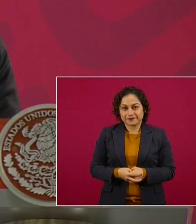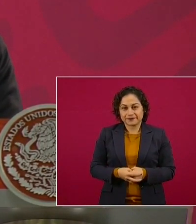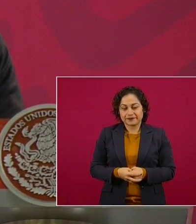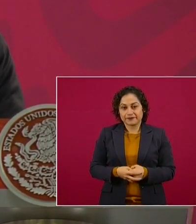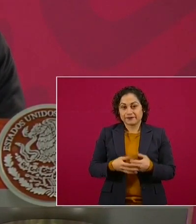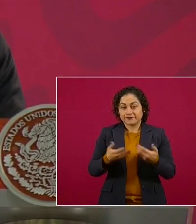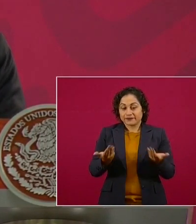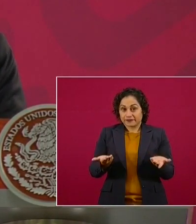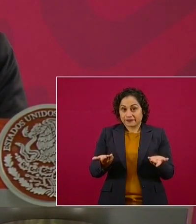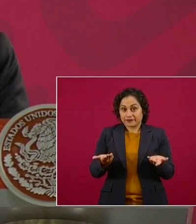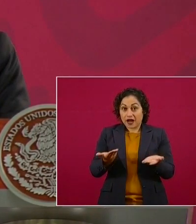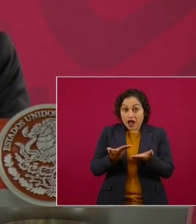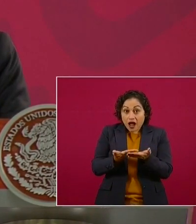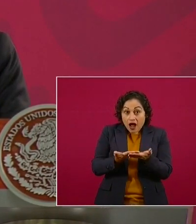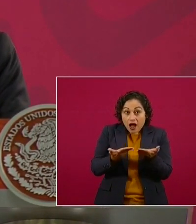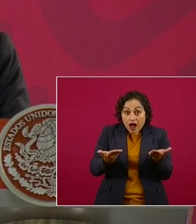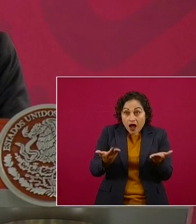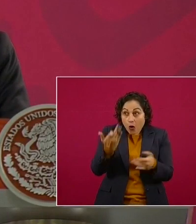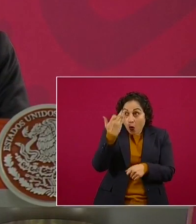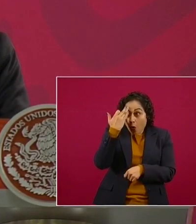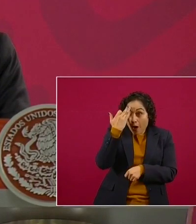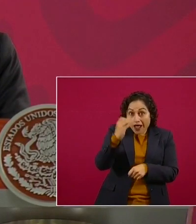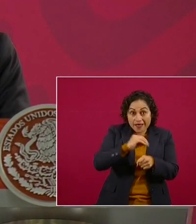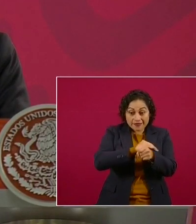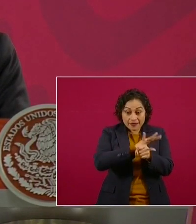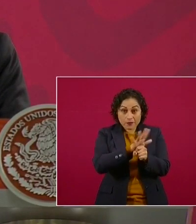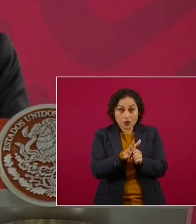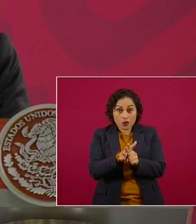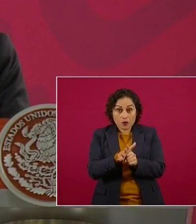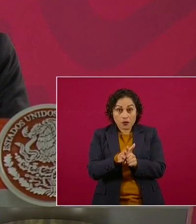ahora no podemos actuar así.